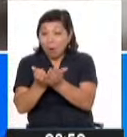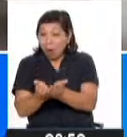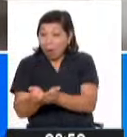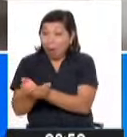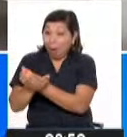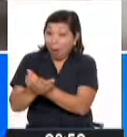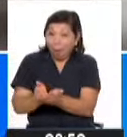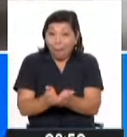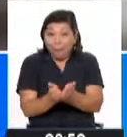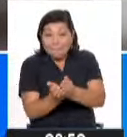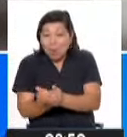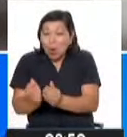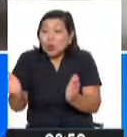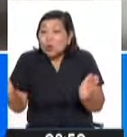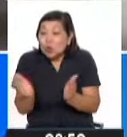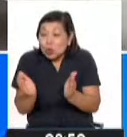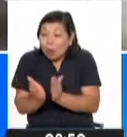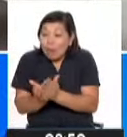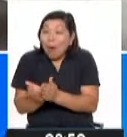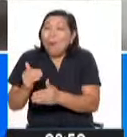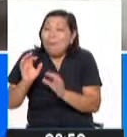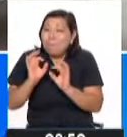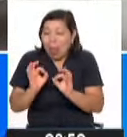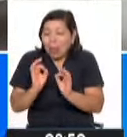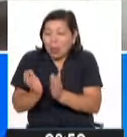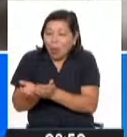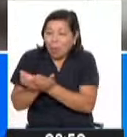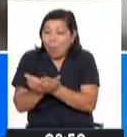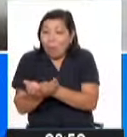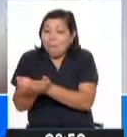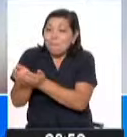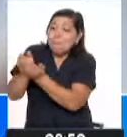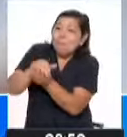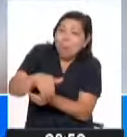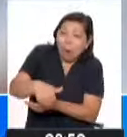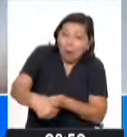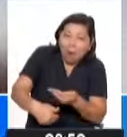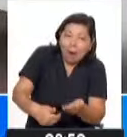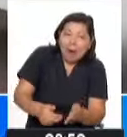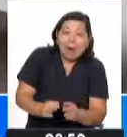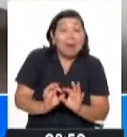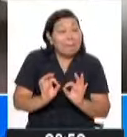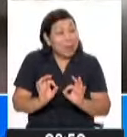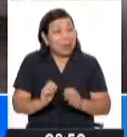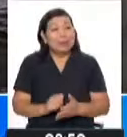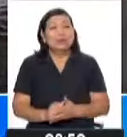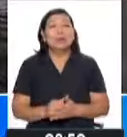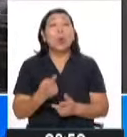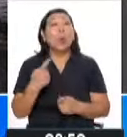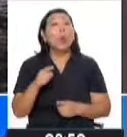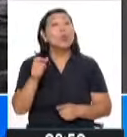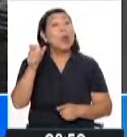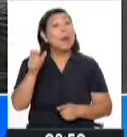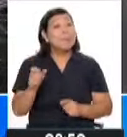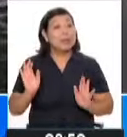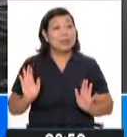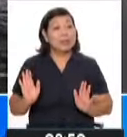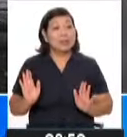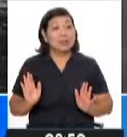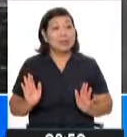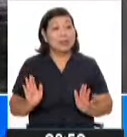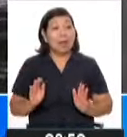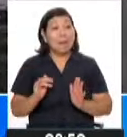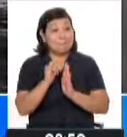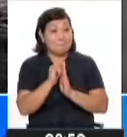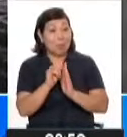una embarcación pequeña, básicamente por eso. Claro, muy bien. Entonces, digamos que si una persona, como en el caso de este video,